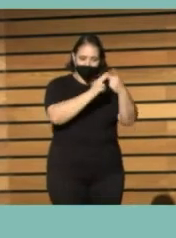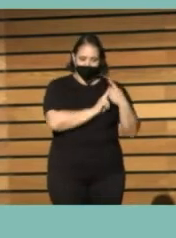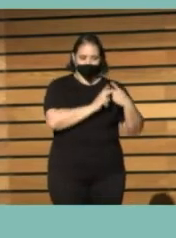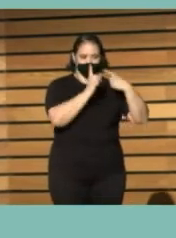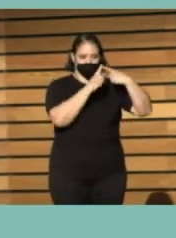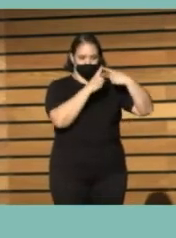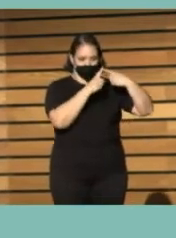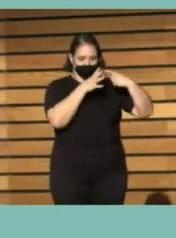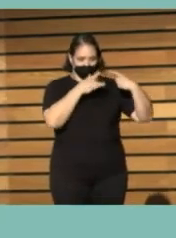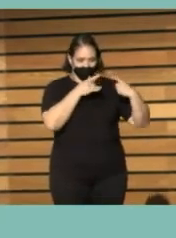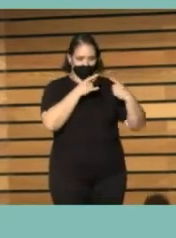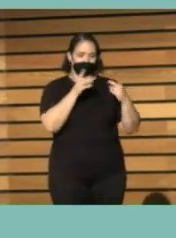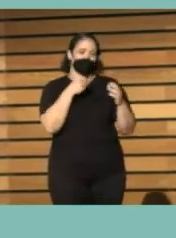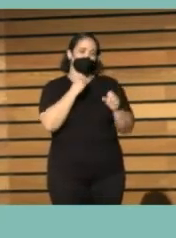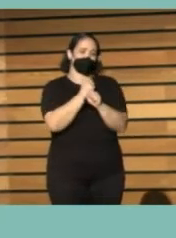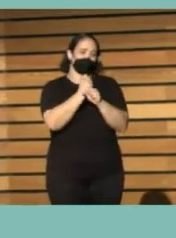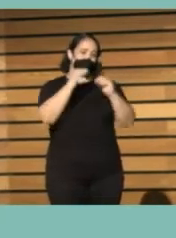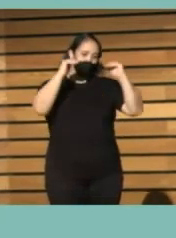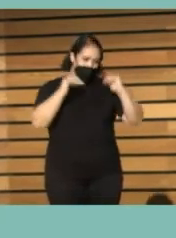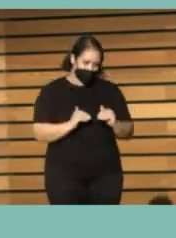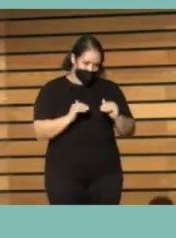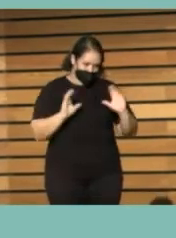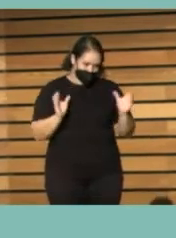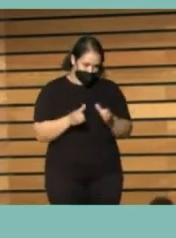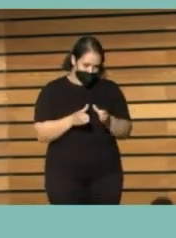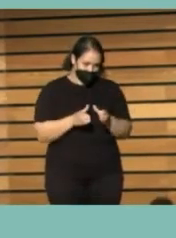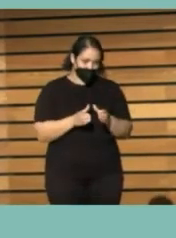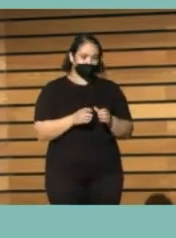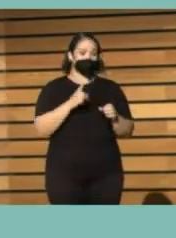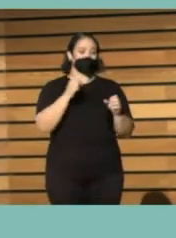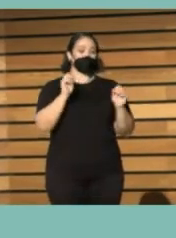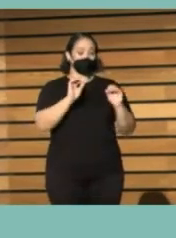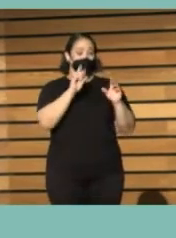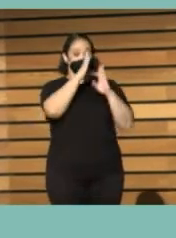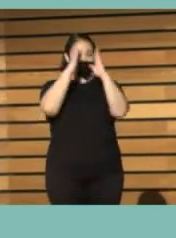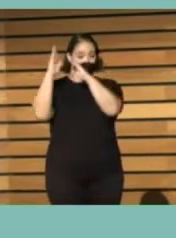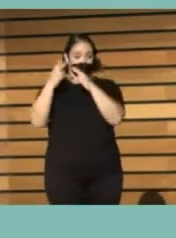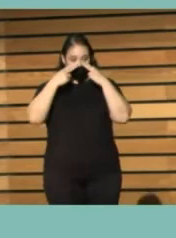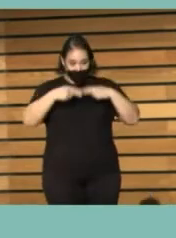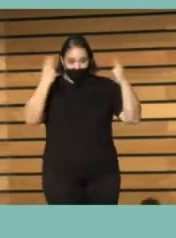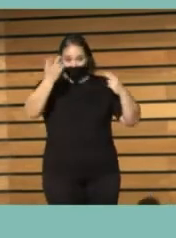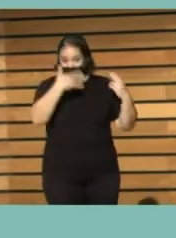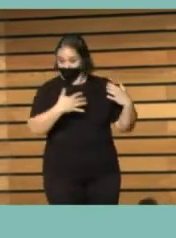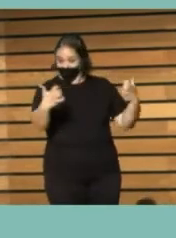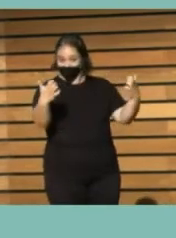Simplificará algunos trabajos porque los responsables de las bibliotecas públicas, o sea, los que estáis aquí,